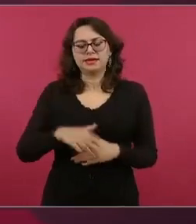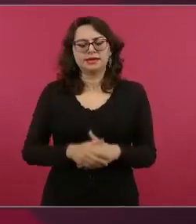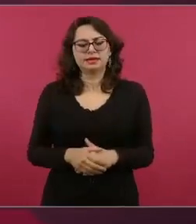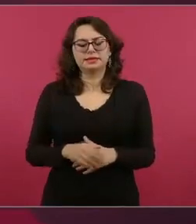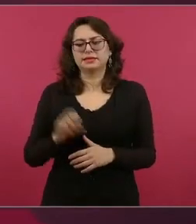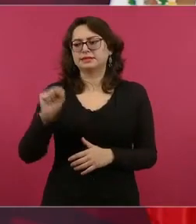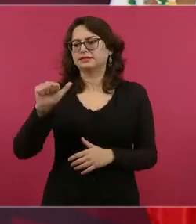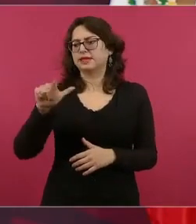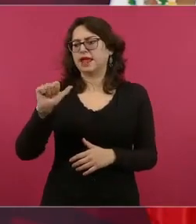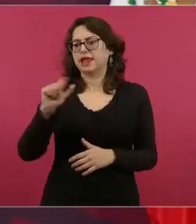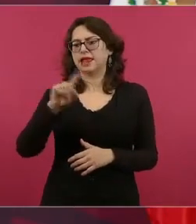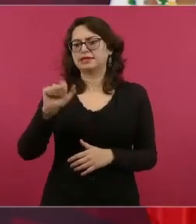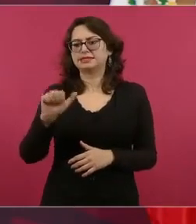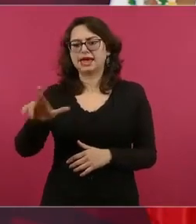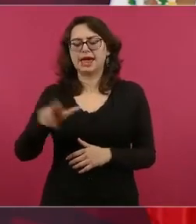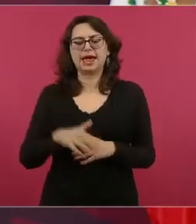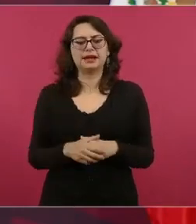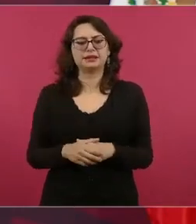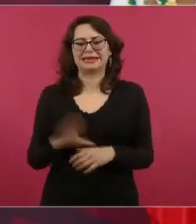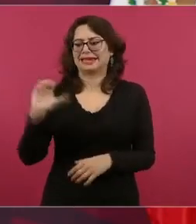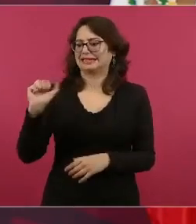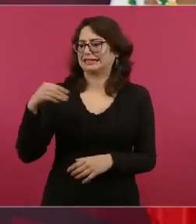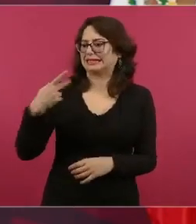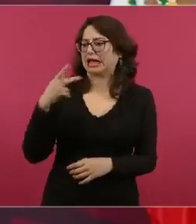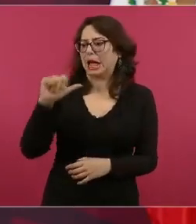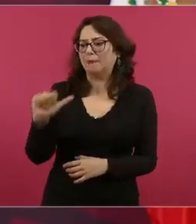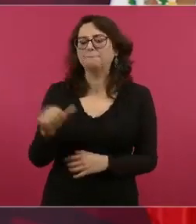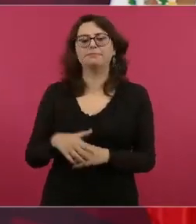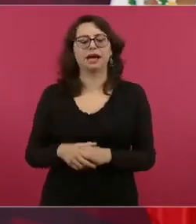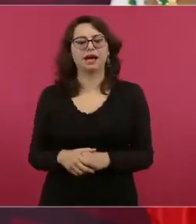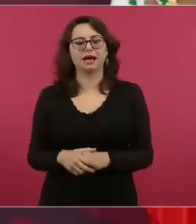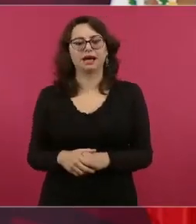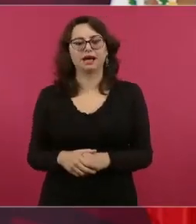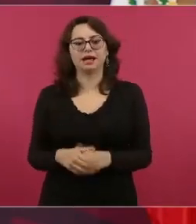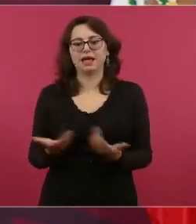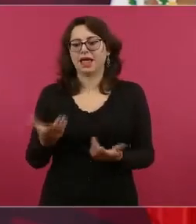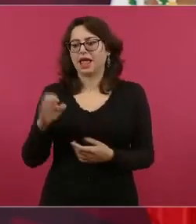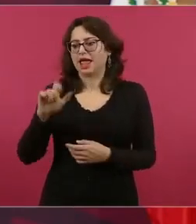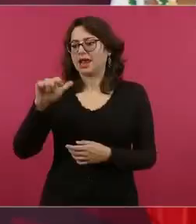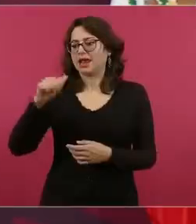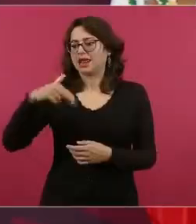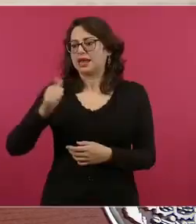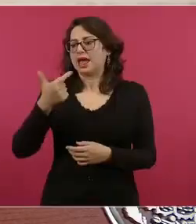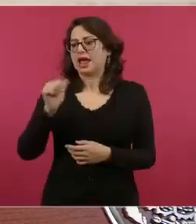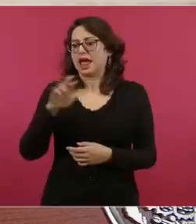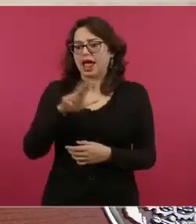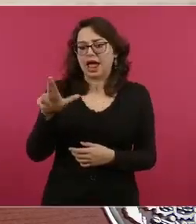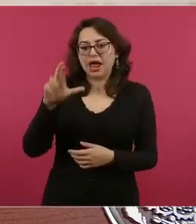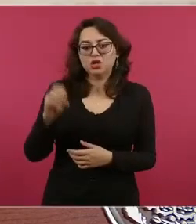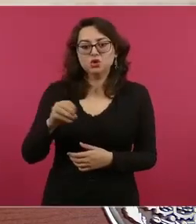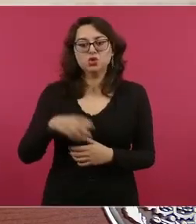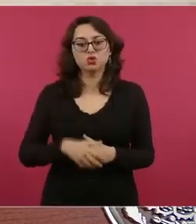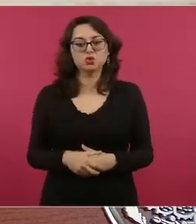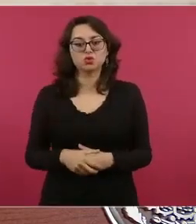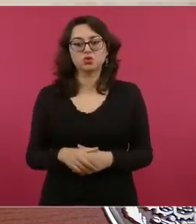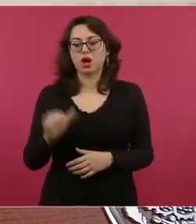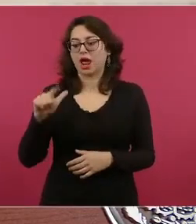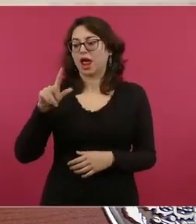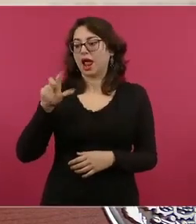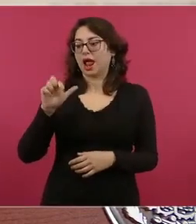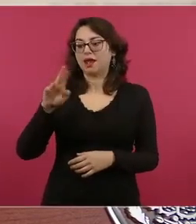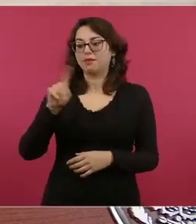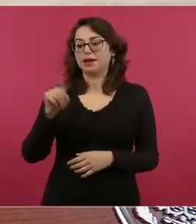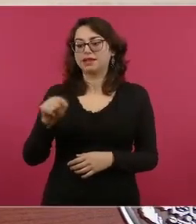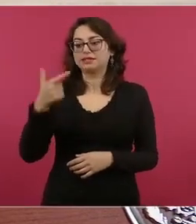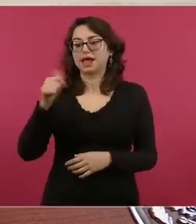y está Valentín Campa, y está Elena Garro, y está Álvarez Garín,